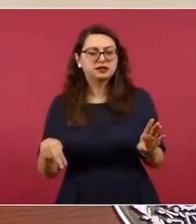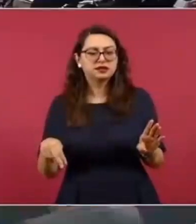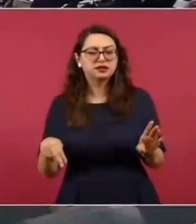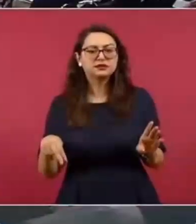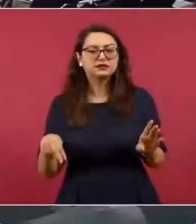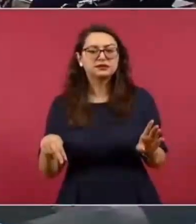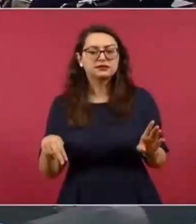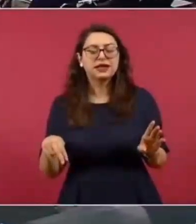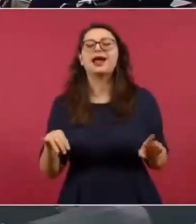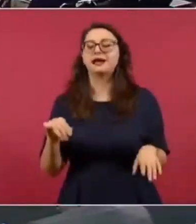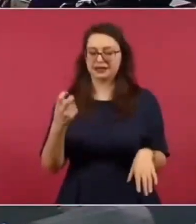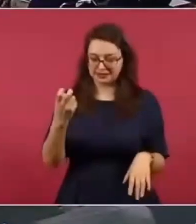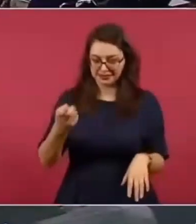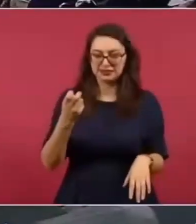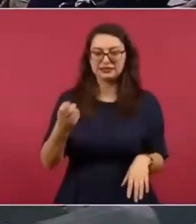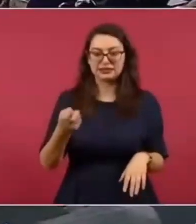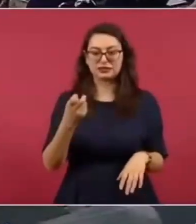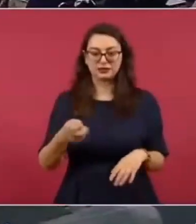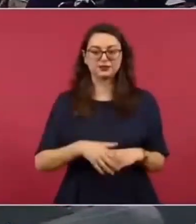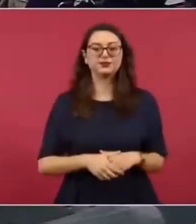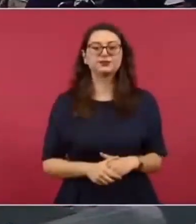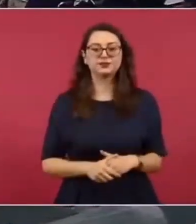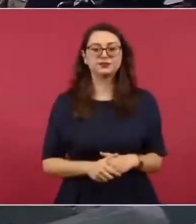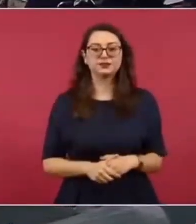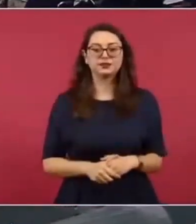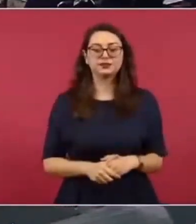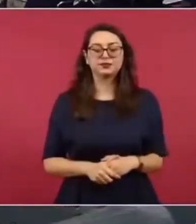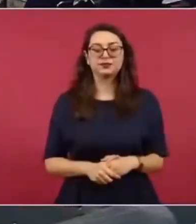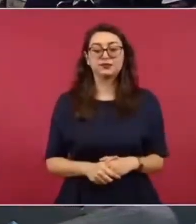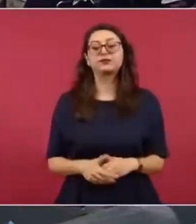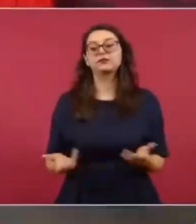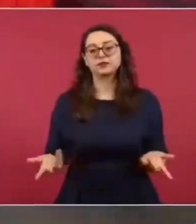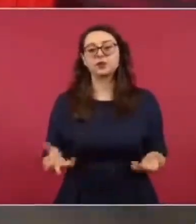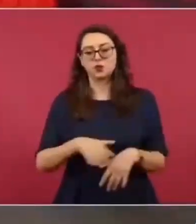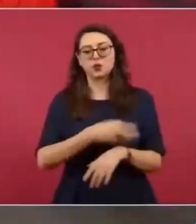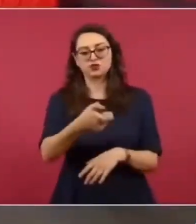sí, entonces, ese señor Graham,